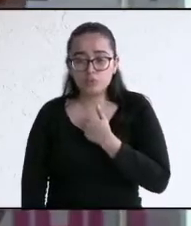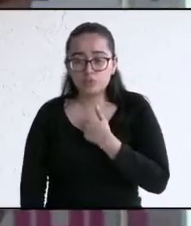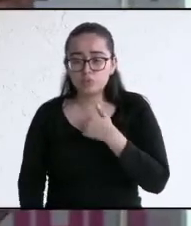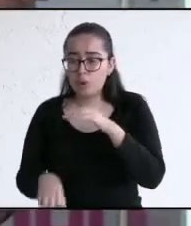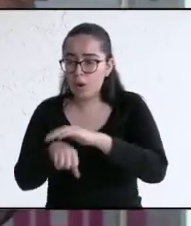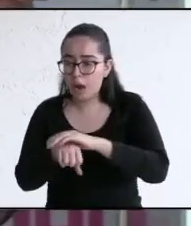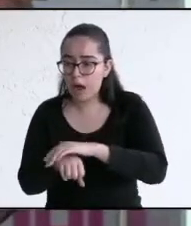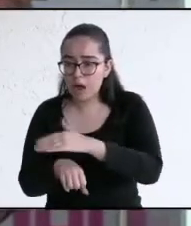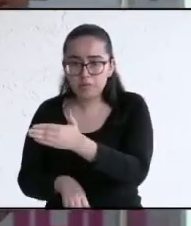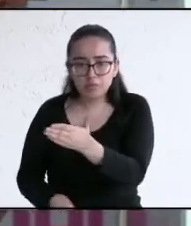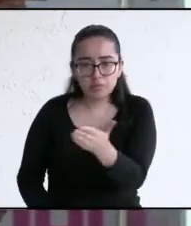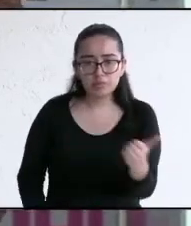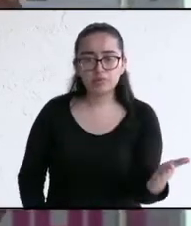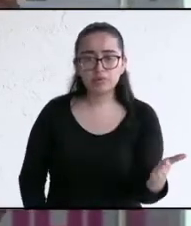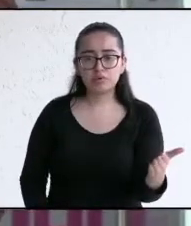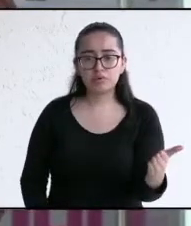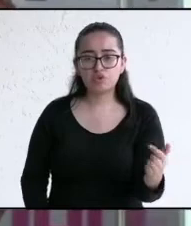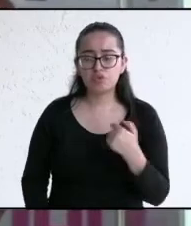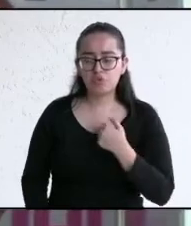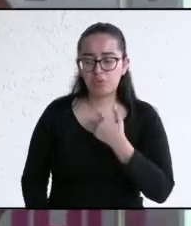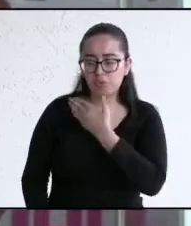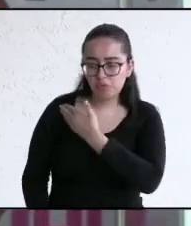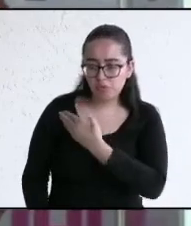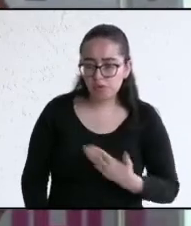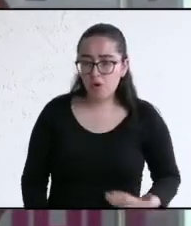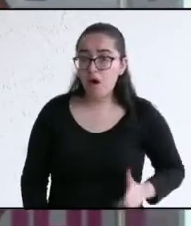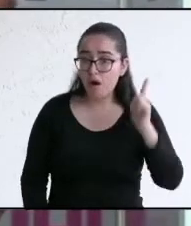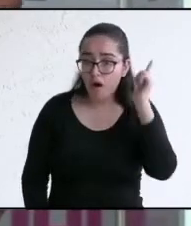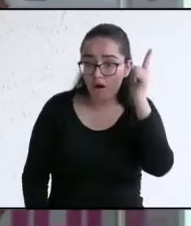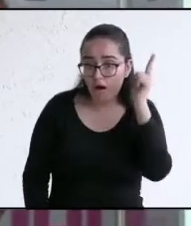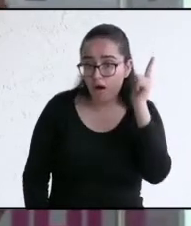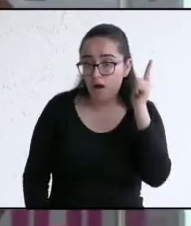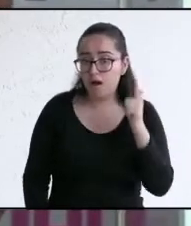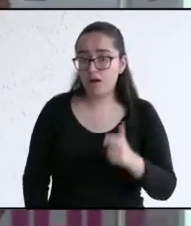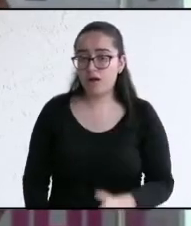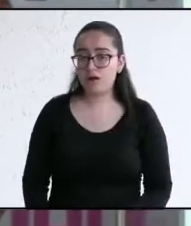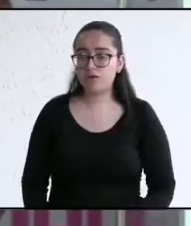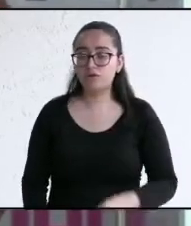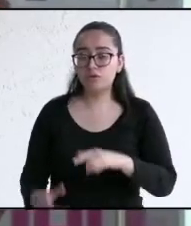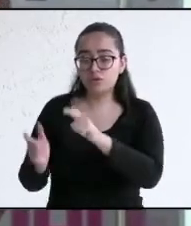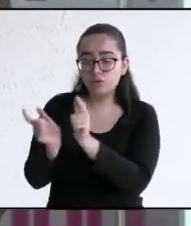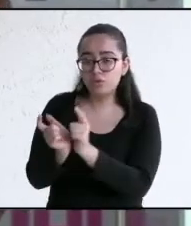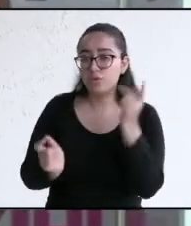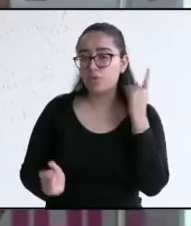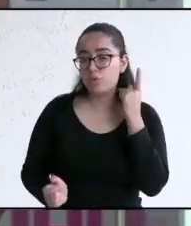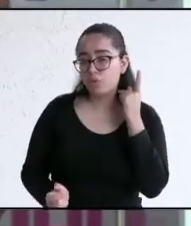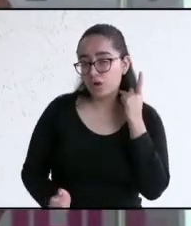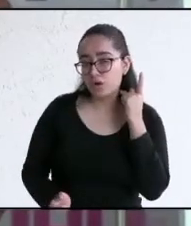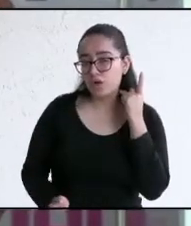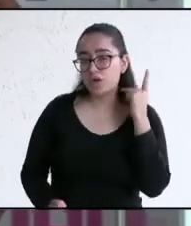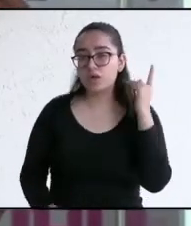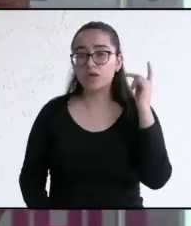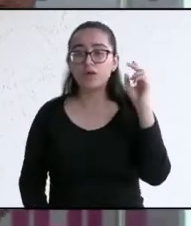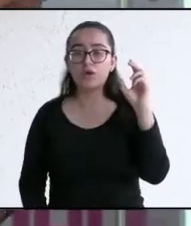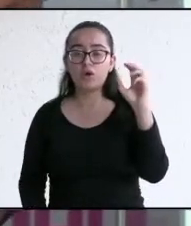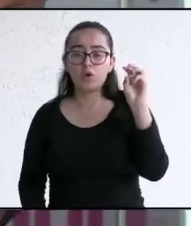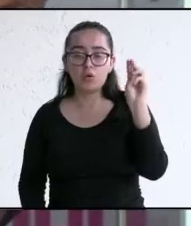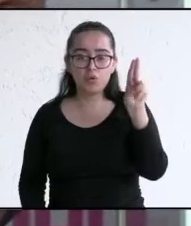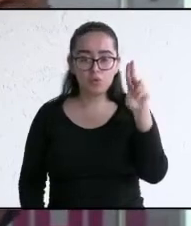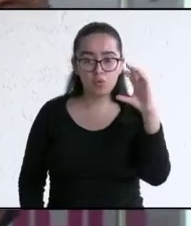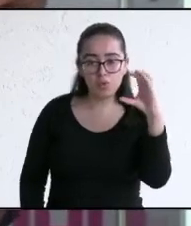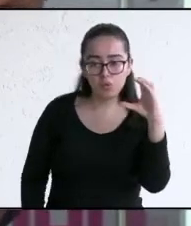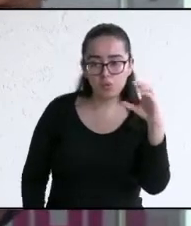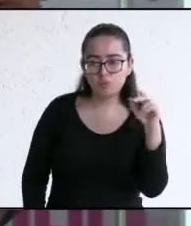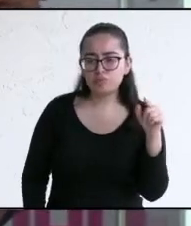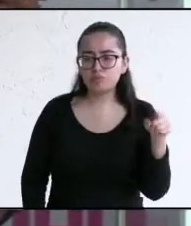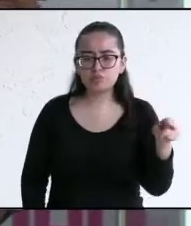del pueblo. Soy candidato a presidente municipal por el Partido Unidad Ciudadana. Tengo 30 años de participar en la política y mi pueblo sabe que